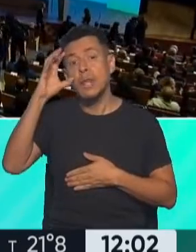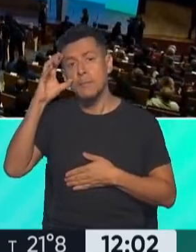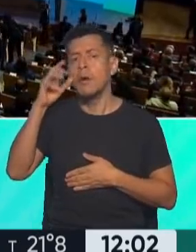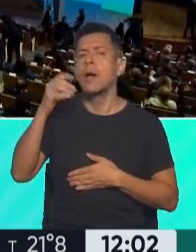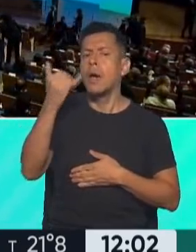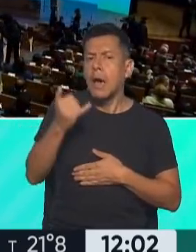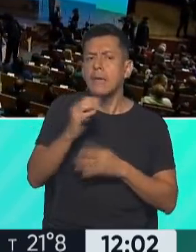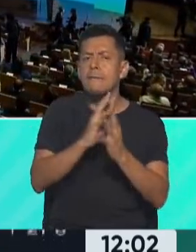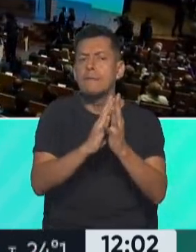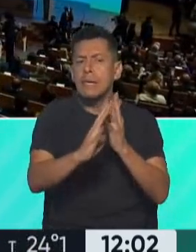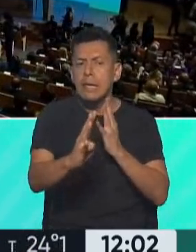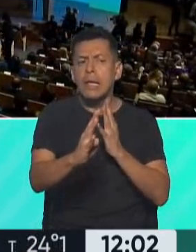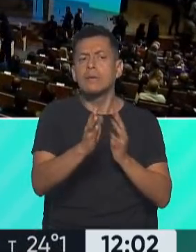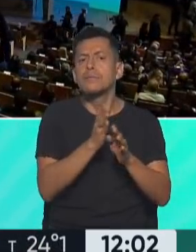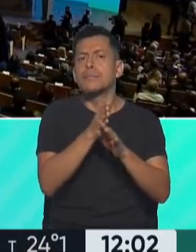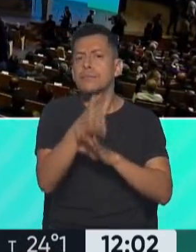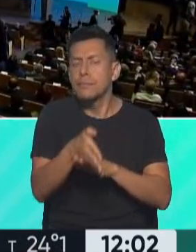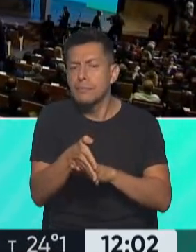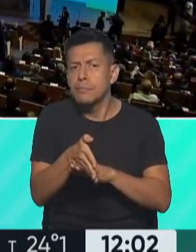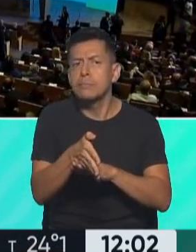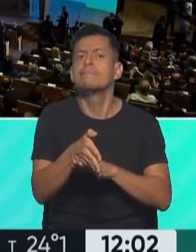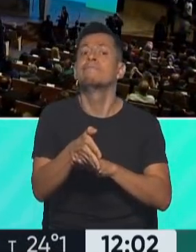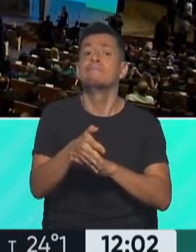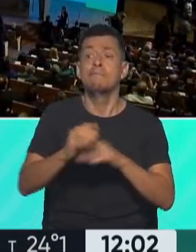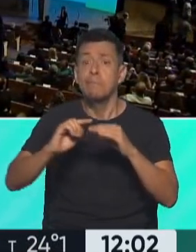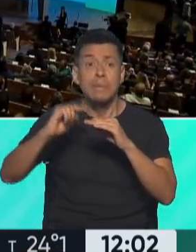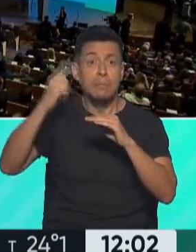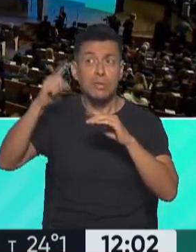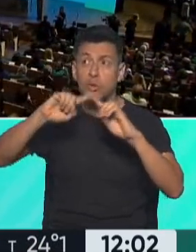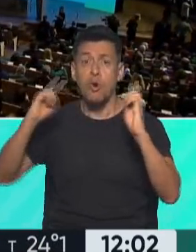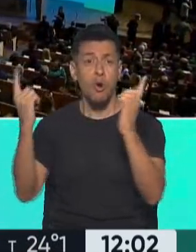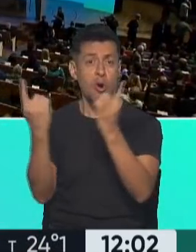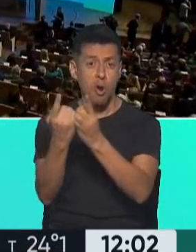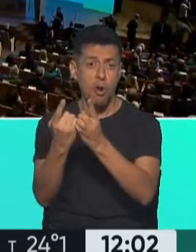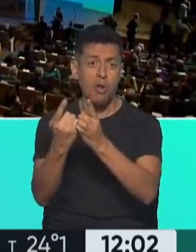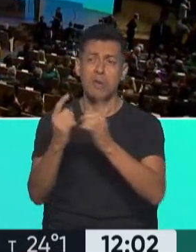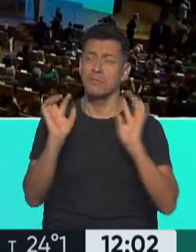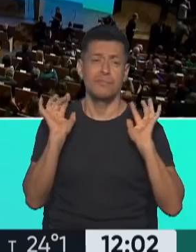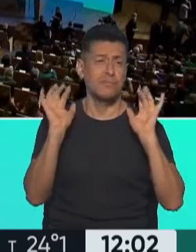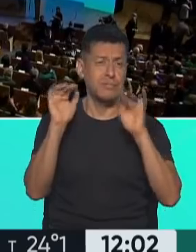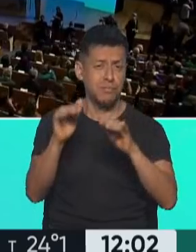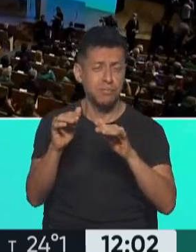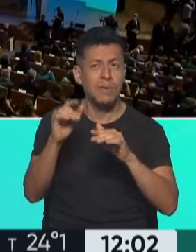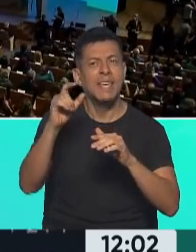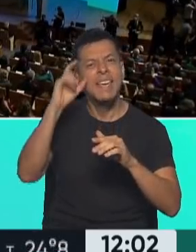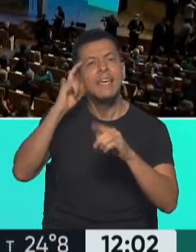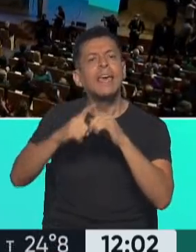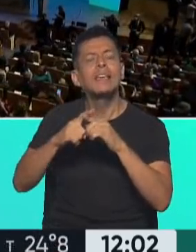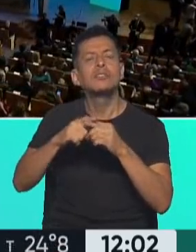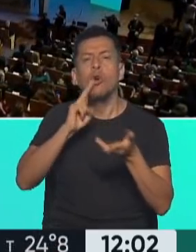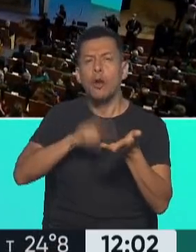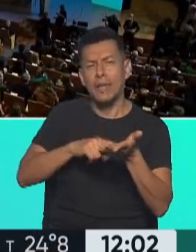todavía para ingresar. No se da abasto, este primer piso, este hall del ex Correo, el antiguo Correo,